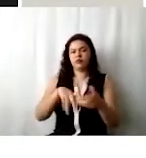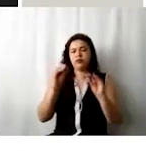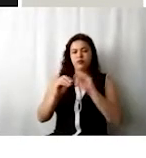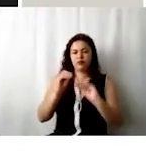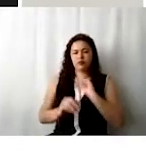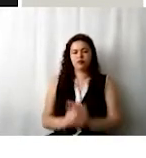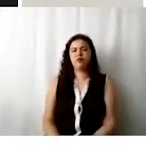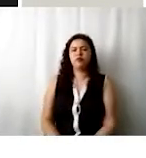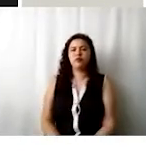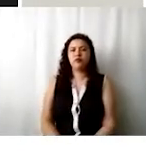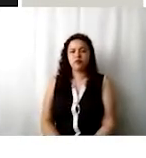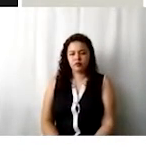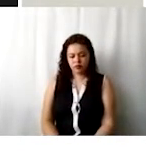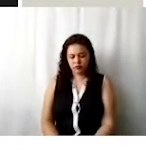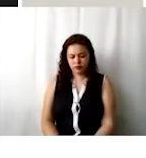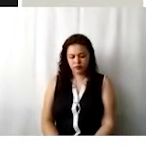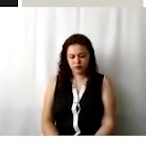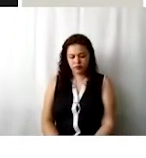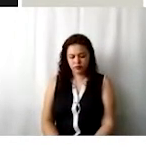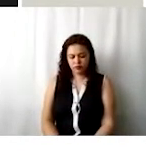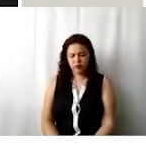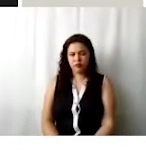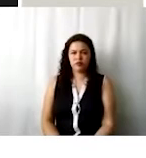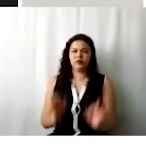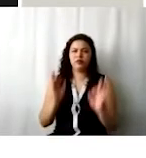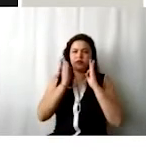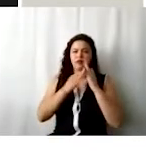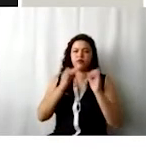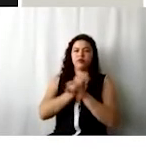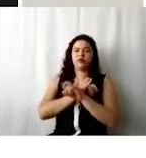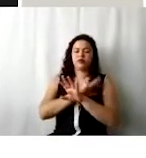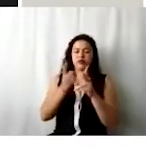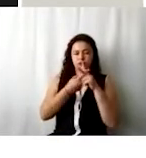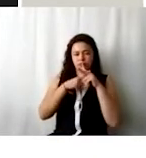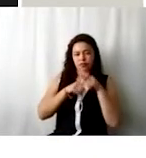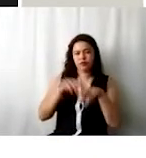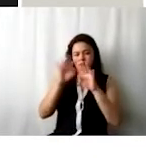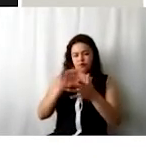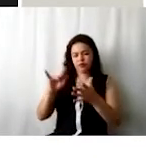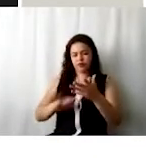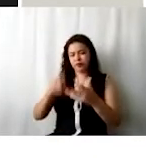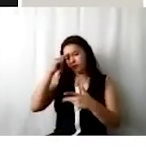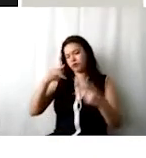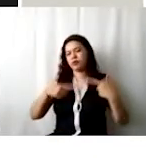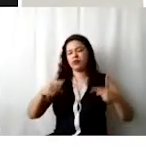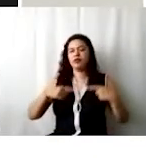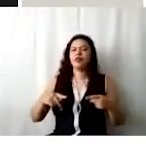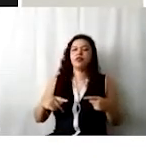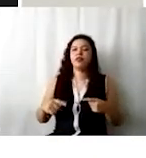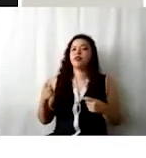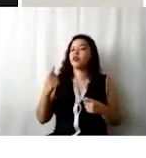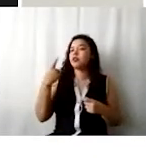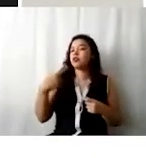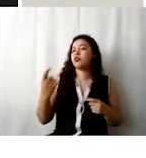Ajá. Igual, de igual manera, les invitamos a leer la parte de la introducción, sobre todo para las personas que por primera vez